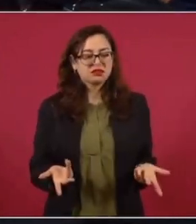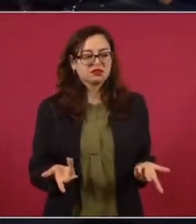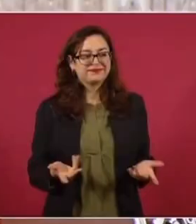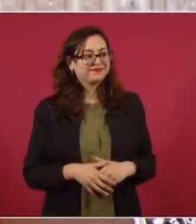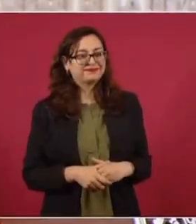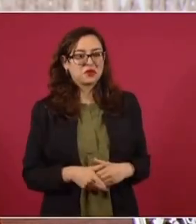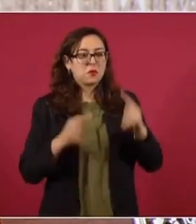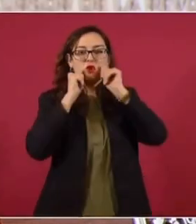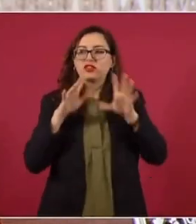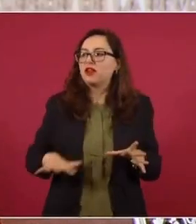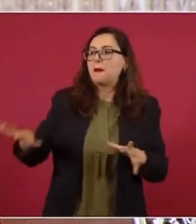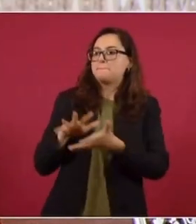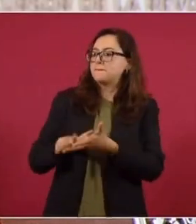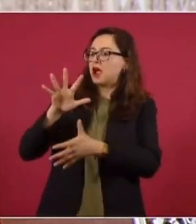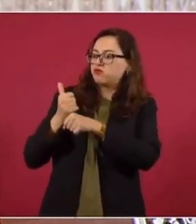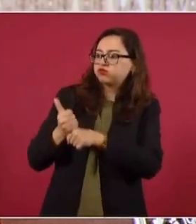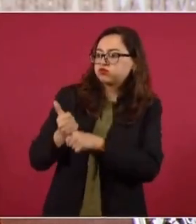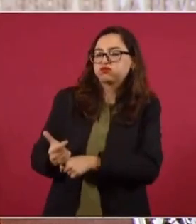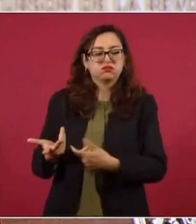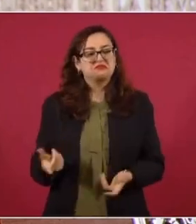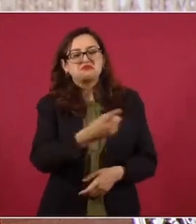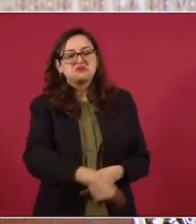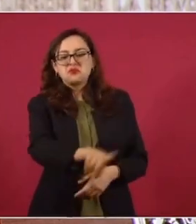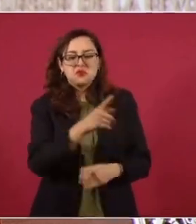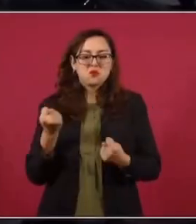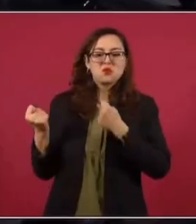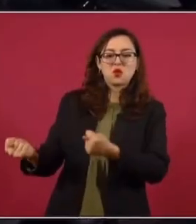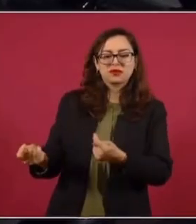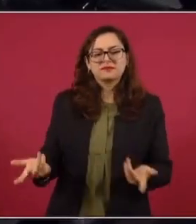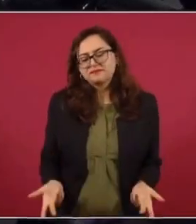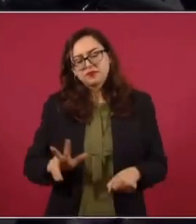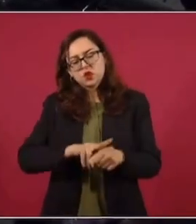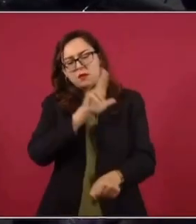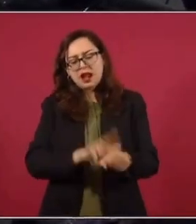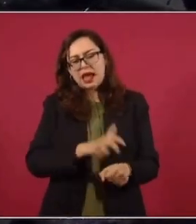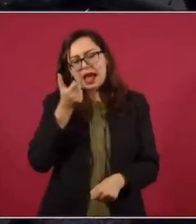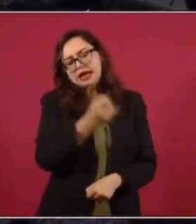padecer en tiempos de transformación, pero pues es parte, ¿no?